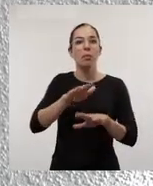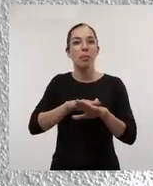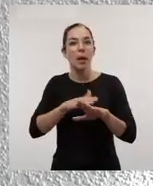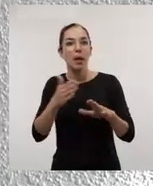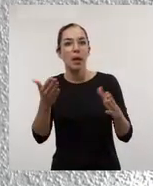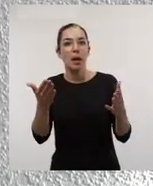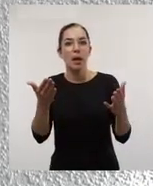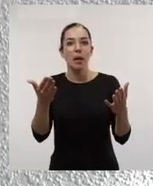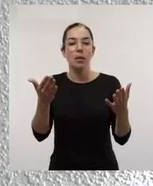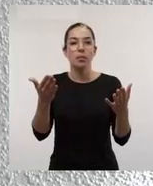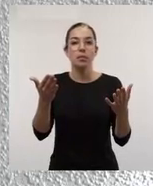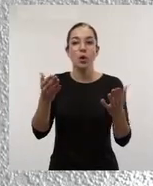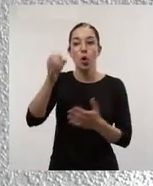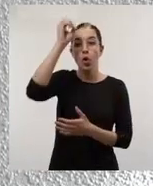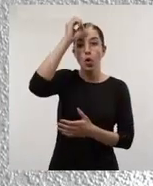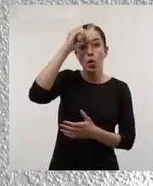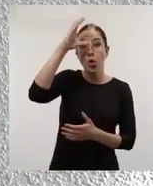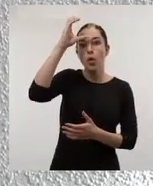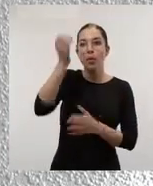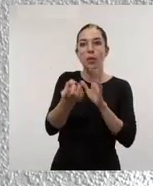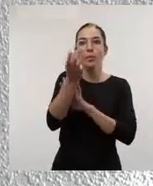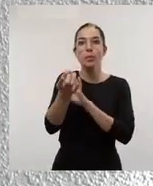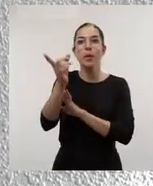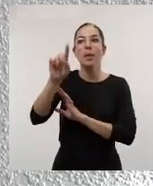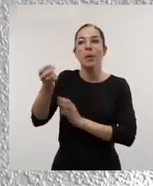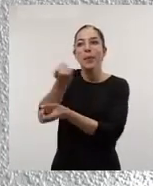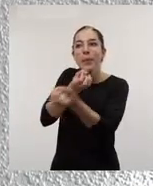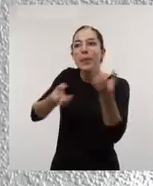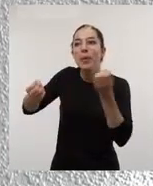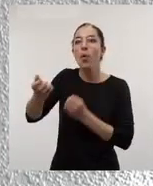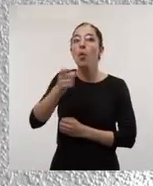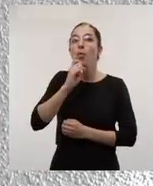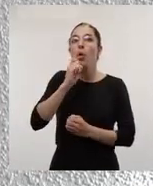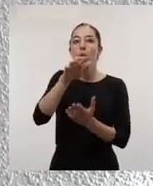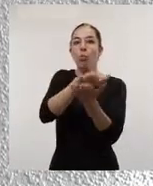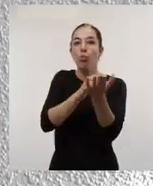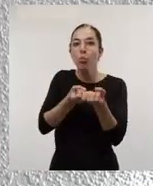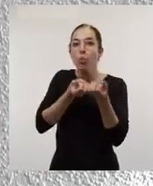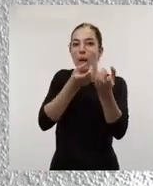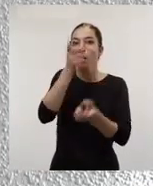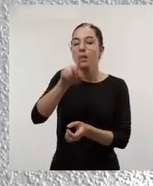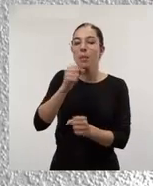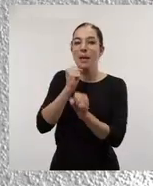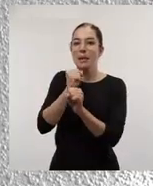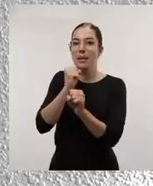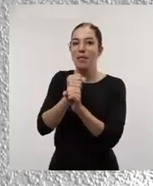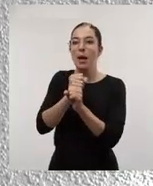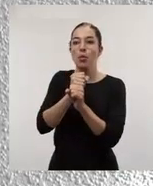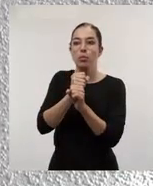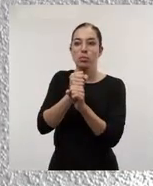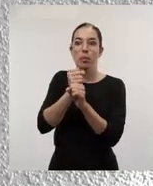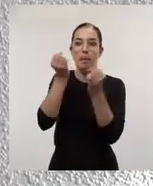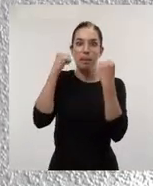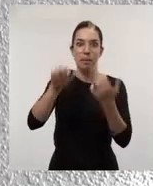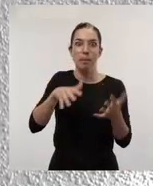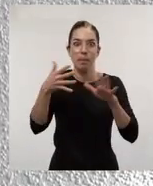la generación y transferencia de conocimiento en forma de publicaciones, en forma también de trabajos de